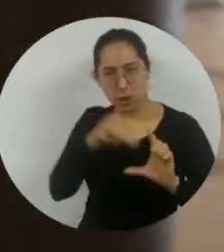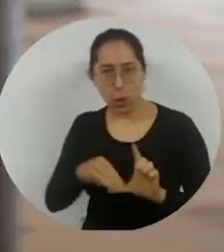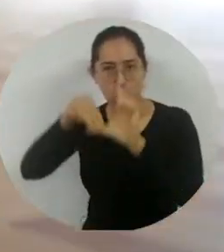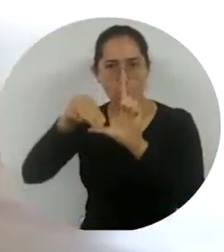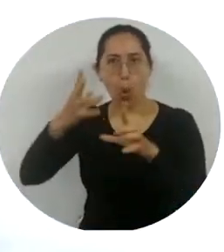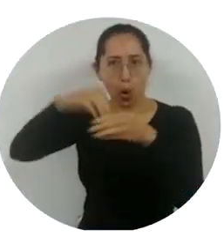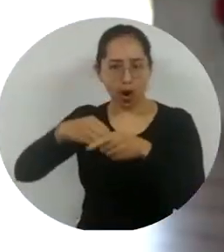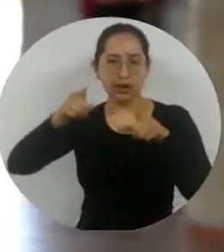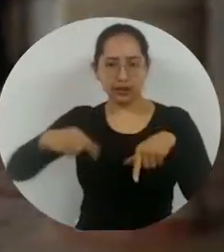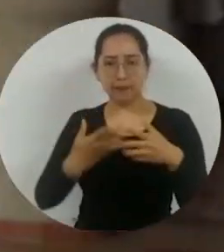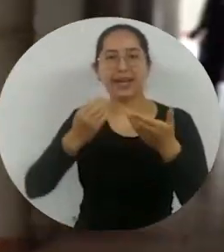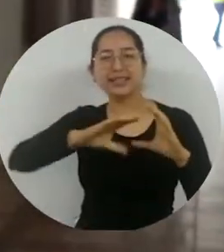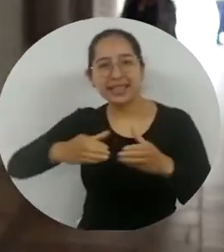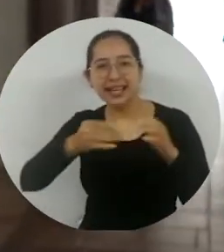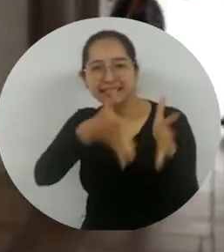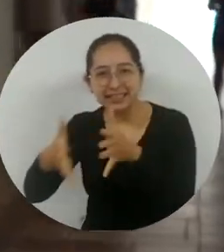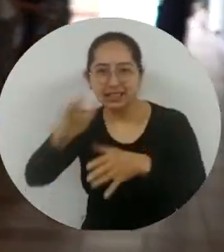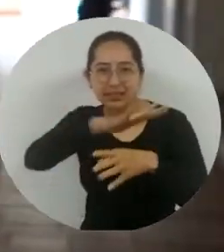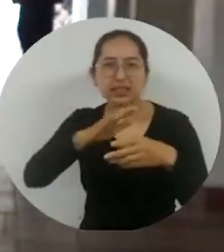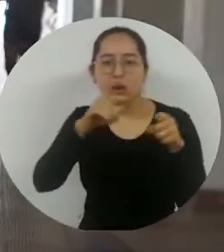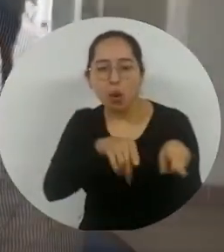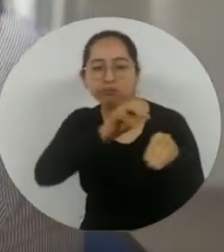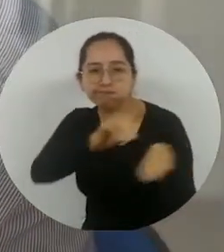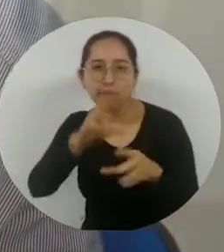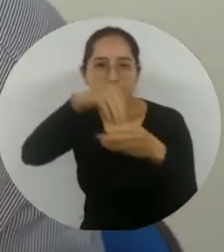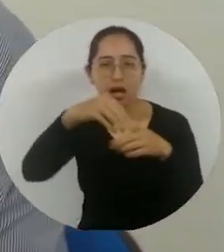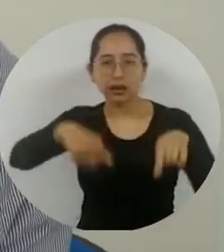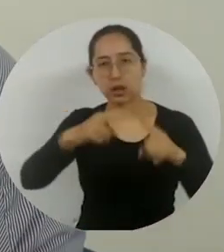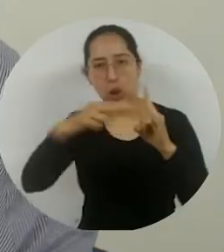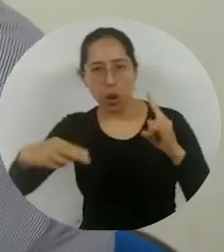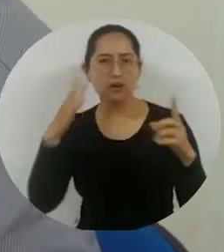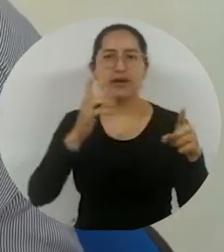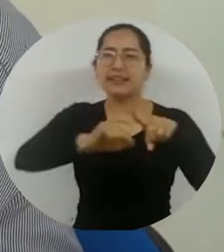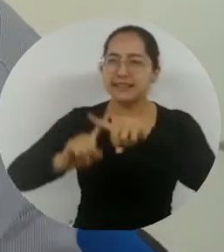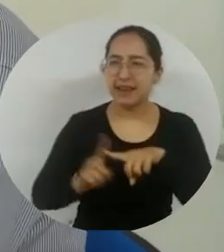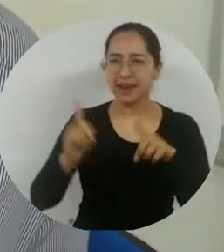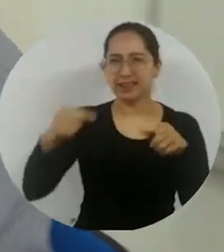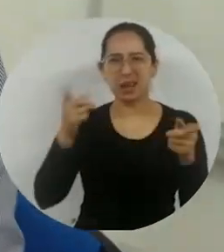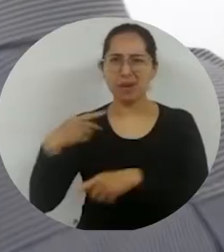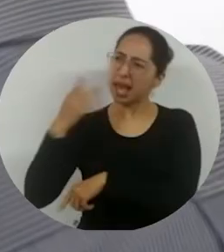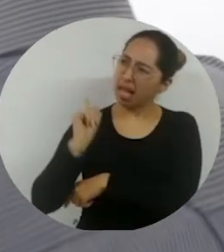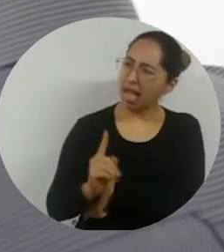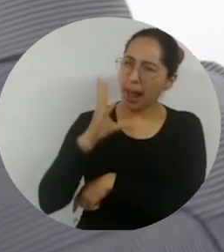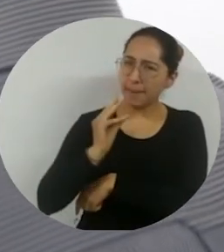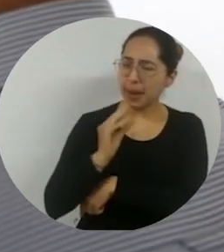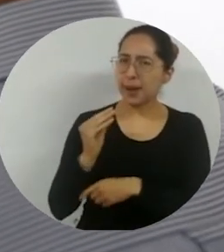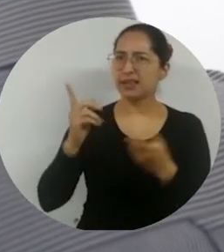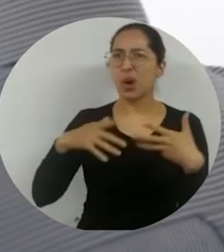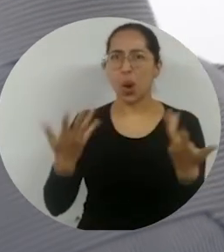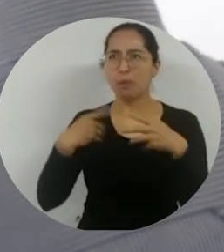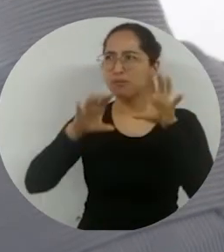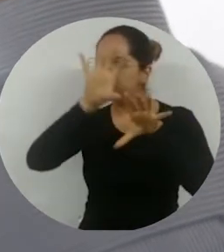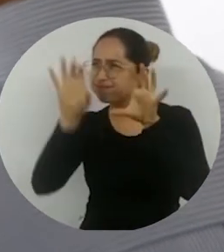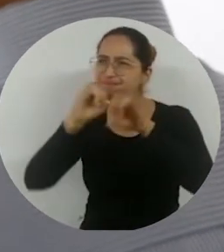Facultad de Ciencias Empresariales y Económicas y su amplia formación académica en el país y el exterior, así como su extensa trayectoria en el sector